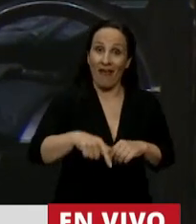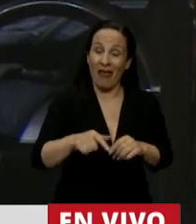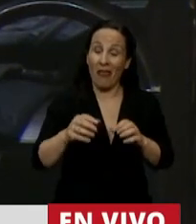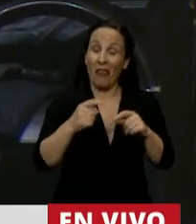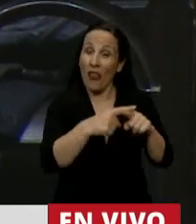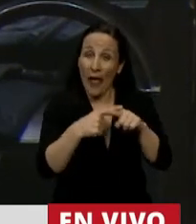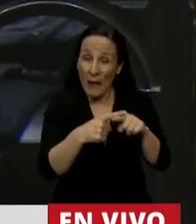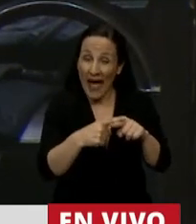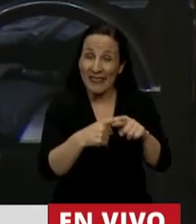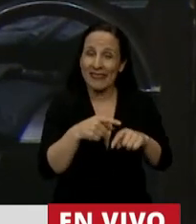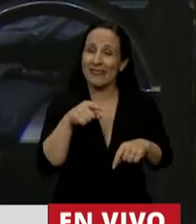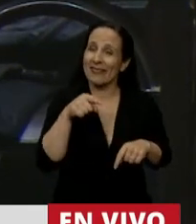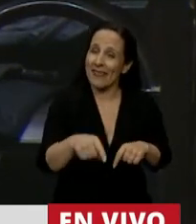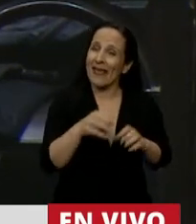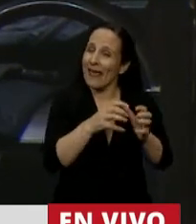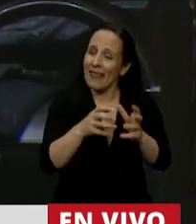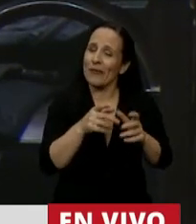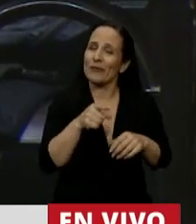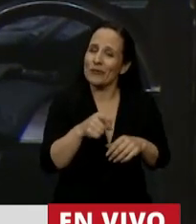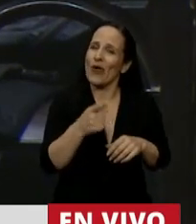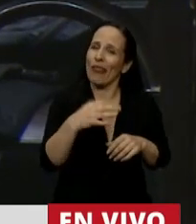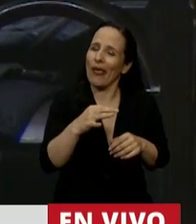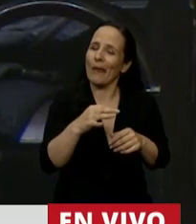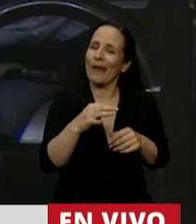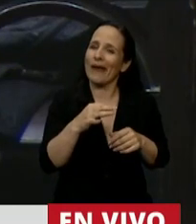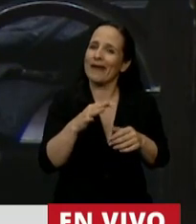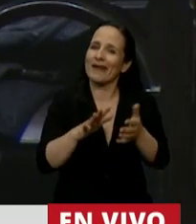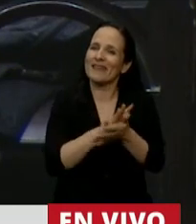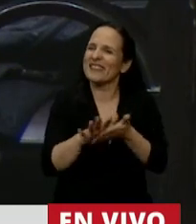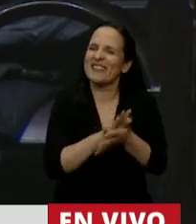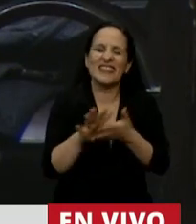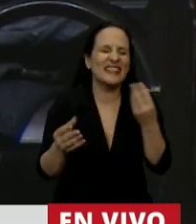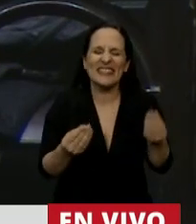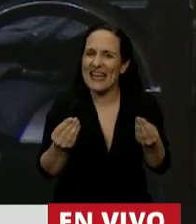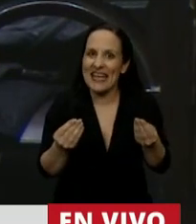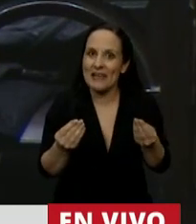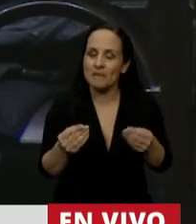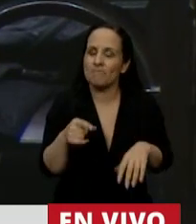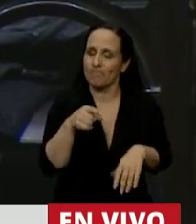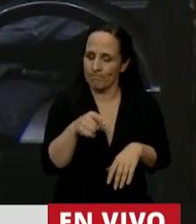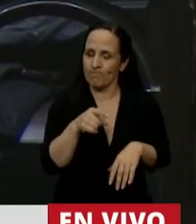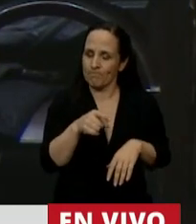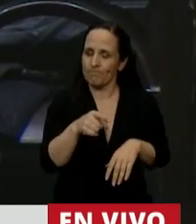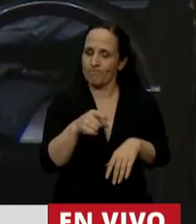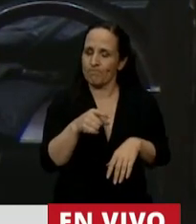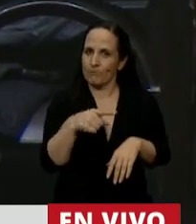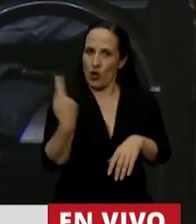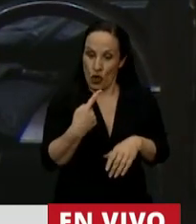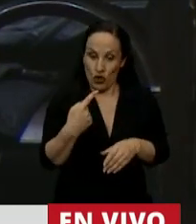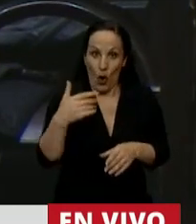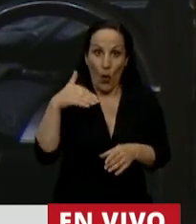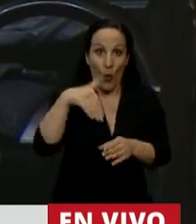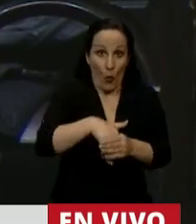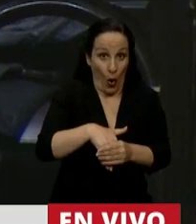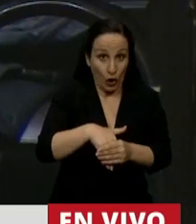discusión, poder resolver que o lo es nuestro voto y nuestra